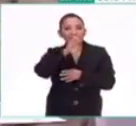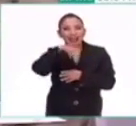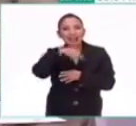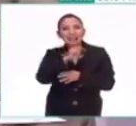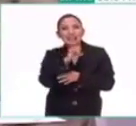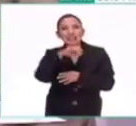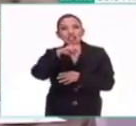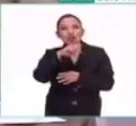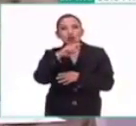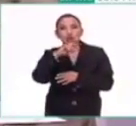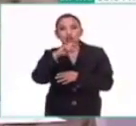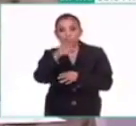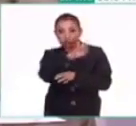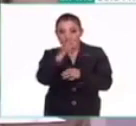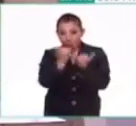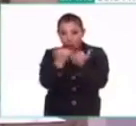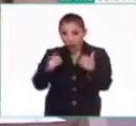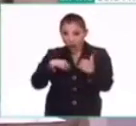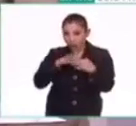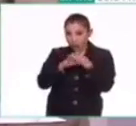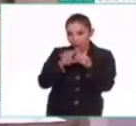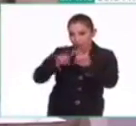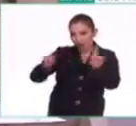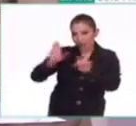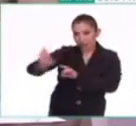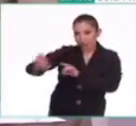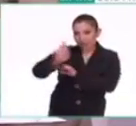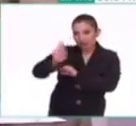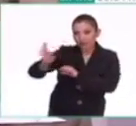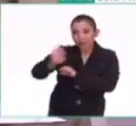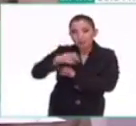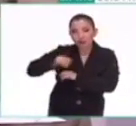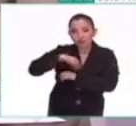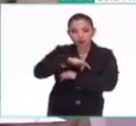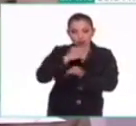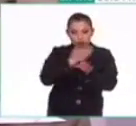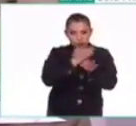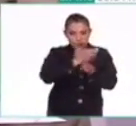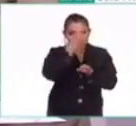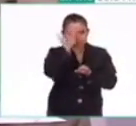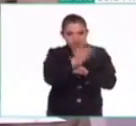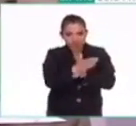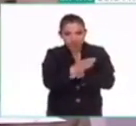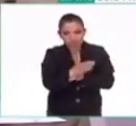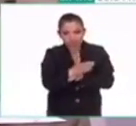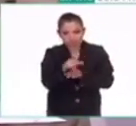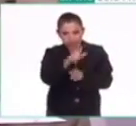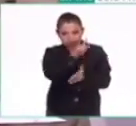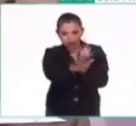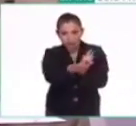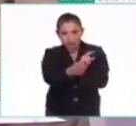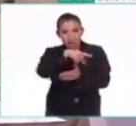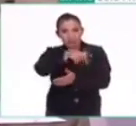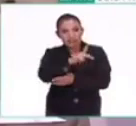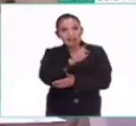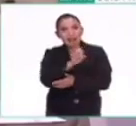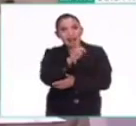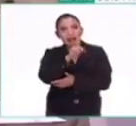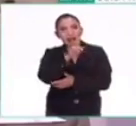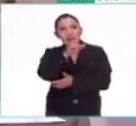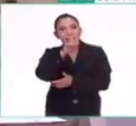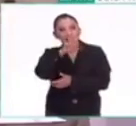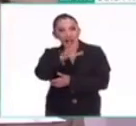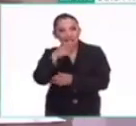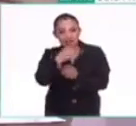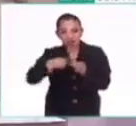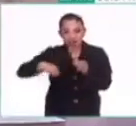para ellos no son las mismas fechas que nosotros, porque nosotros hoy sabemos, por las leyes de Kepler y por el tipo de